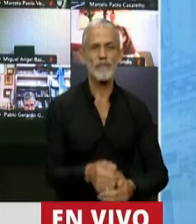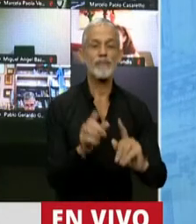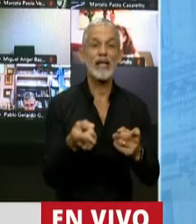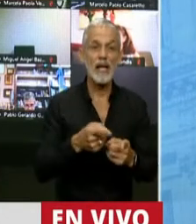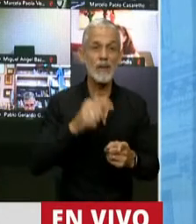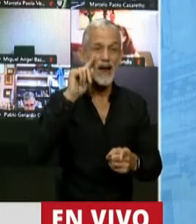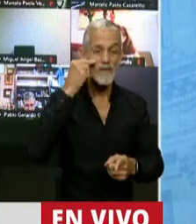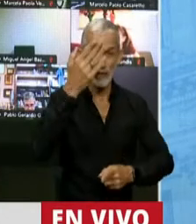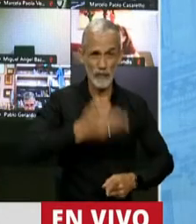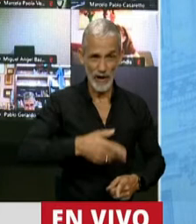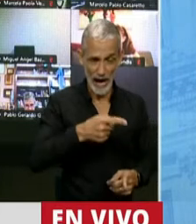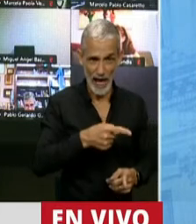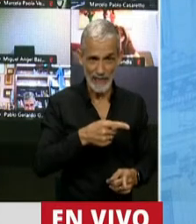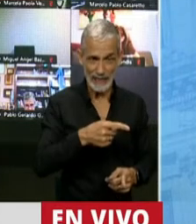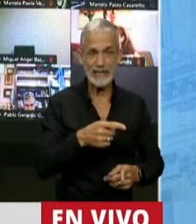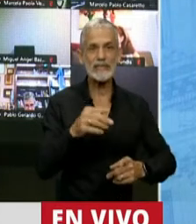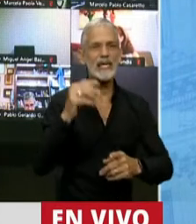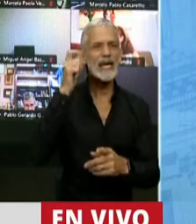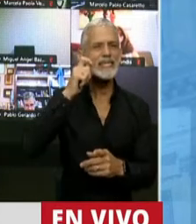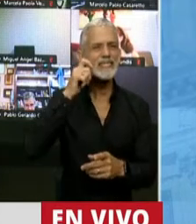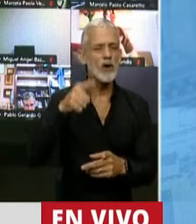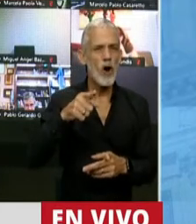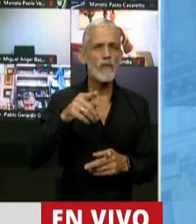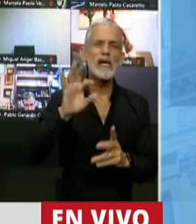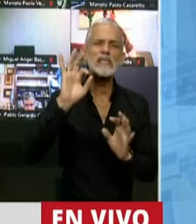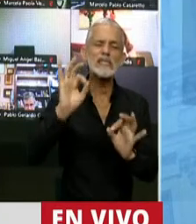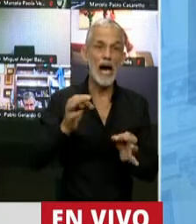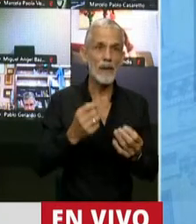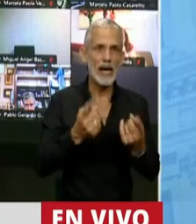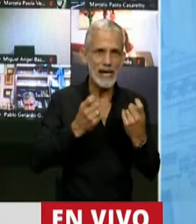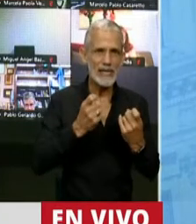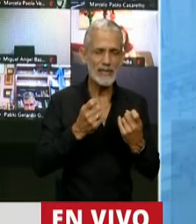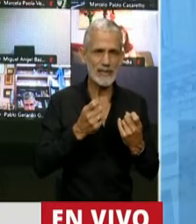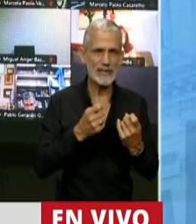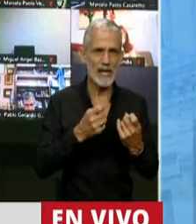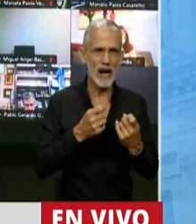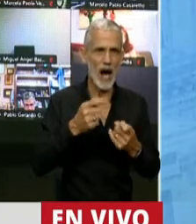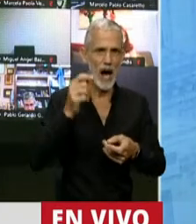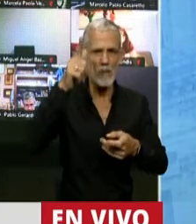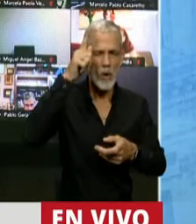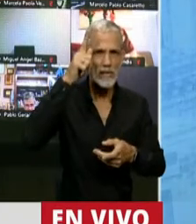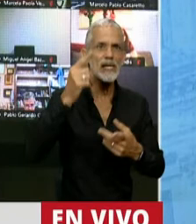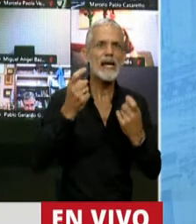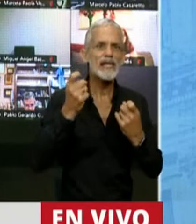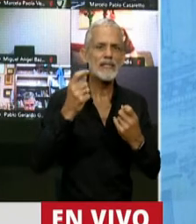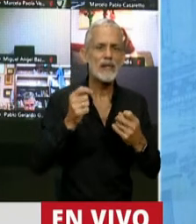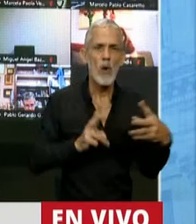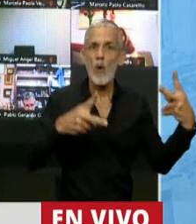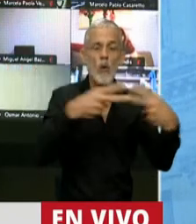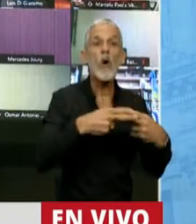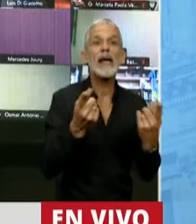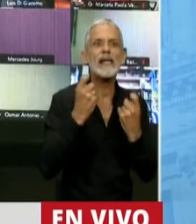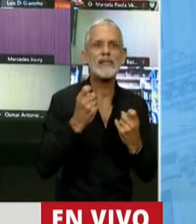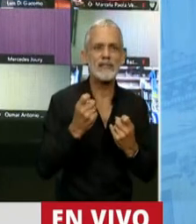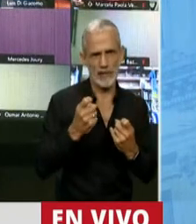Alberto Fernández y Kicillof, saben que necesitan a las fuerzas represivas porque el ajuste no pasa sin represión.